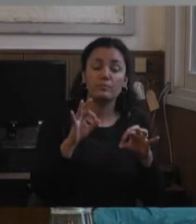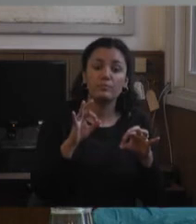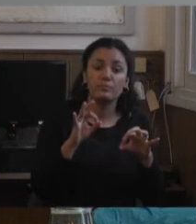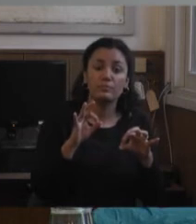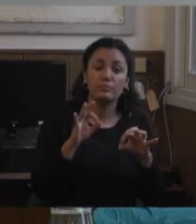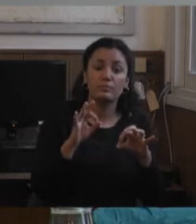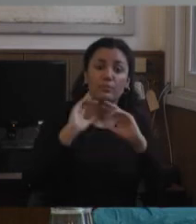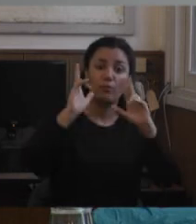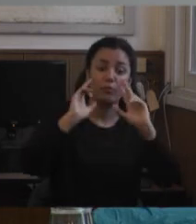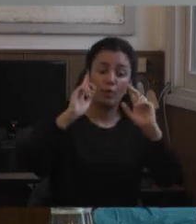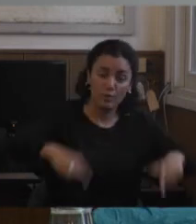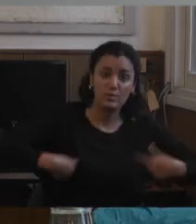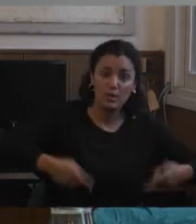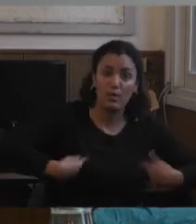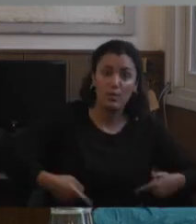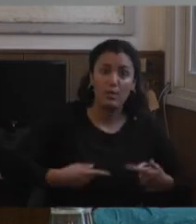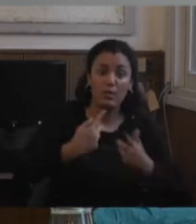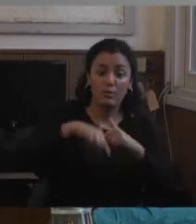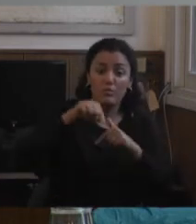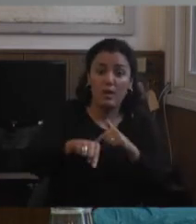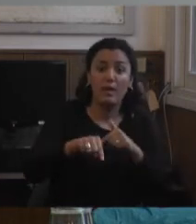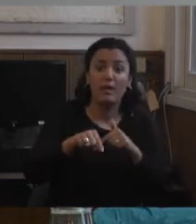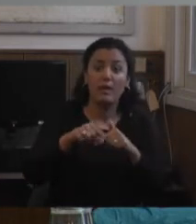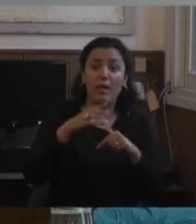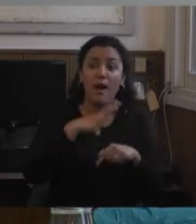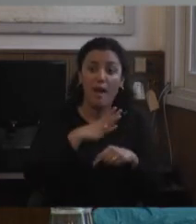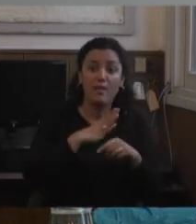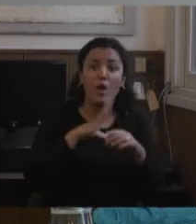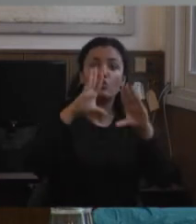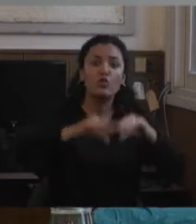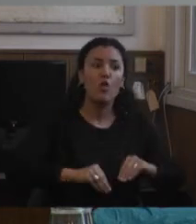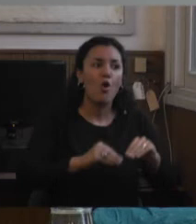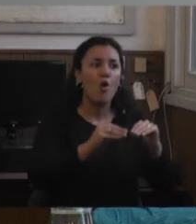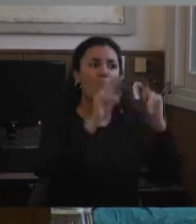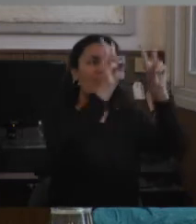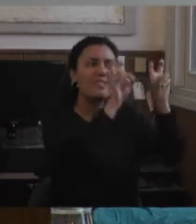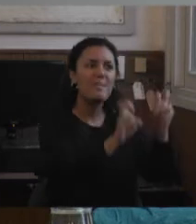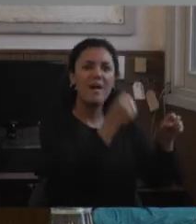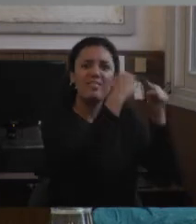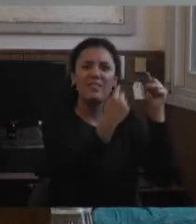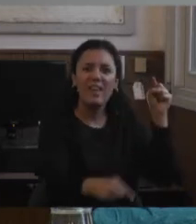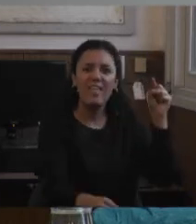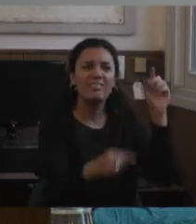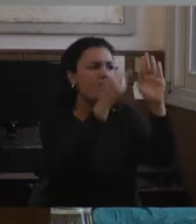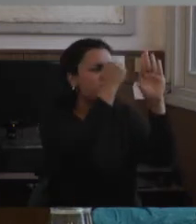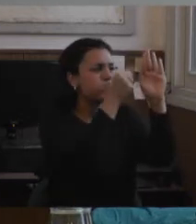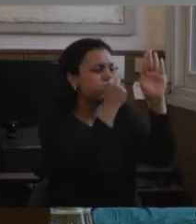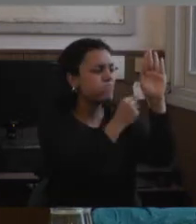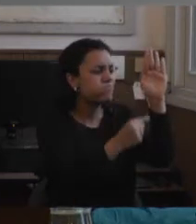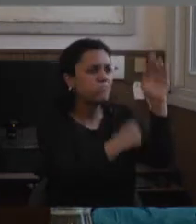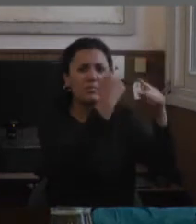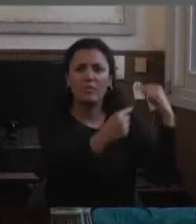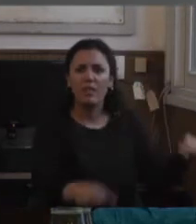esto que parece tan parcializado existe. Entonces, si uno se va a especializar en algo, va a ser en algún punto